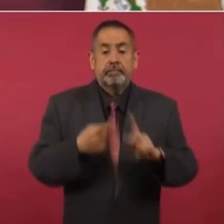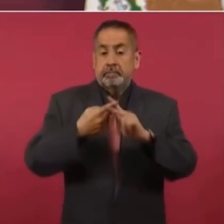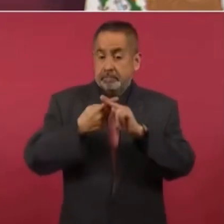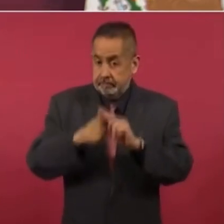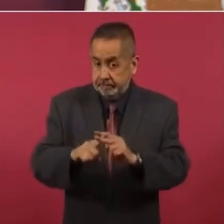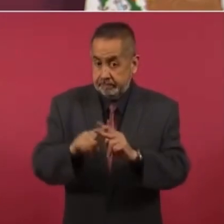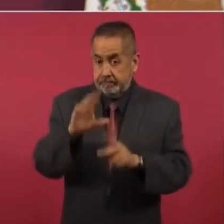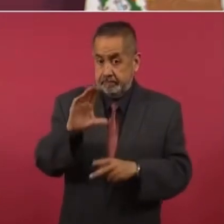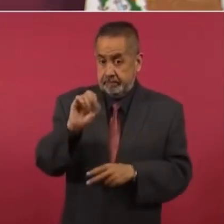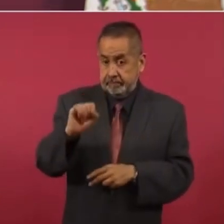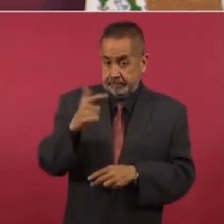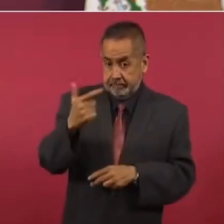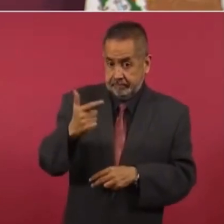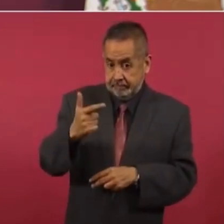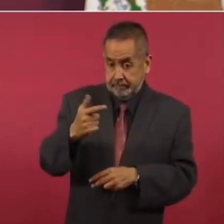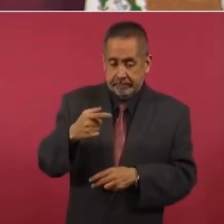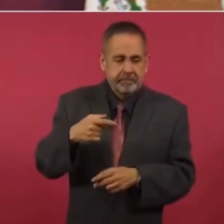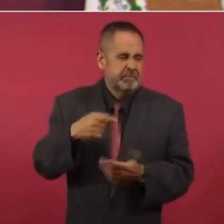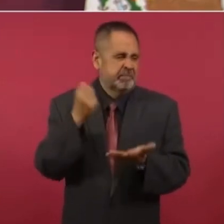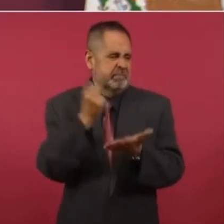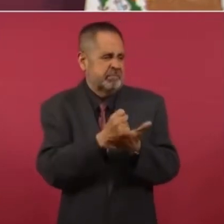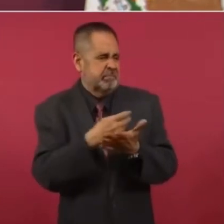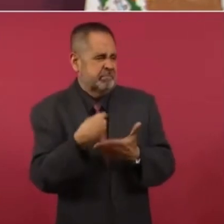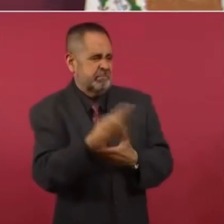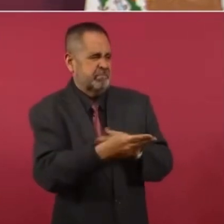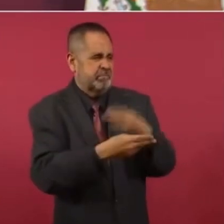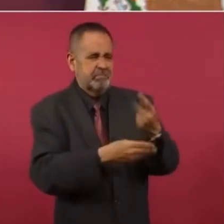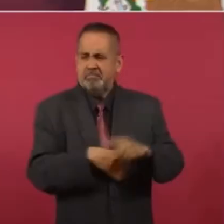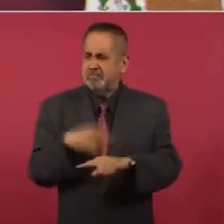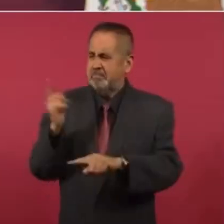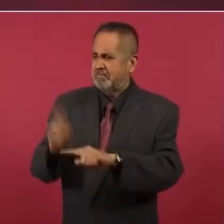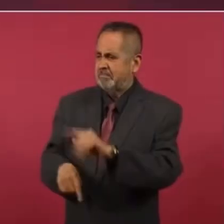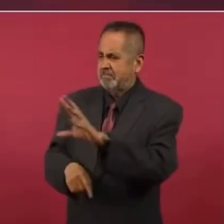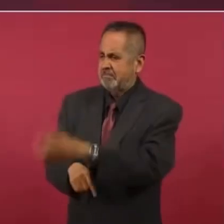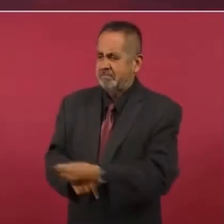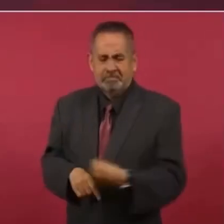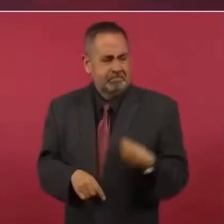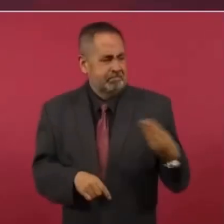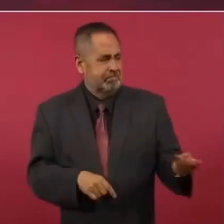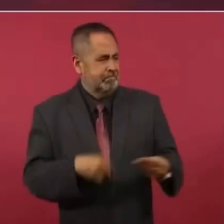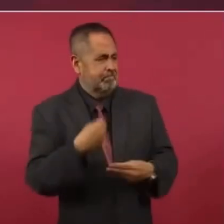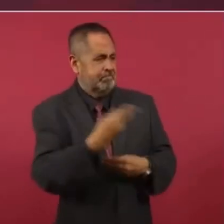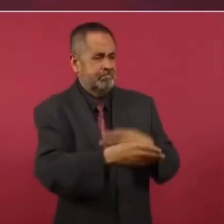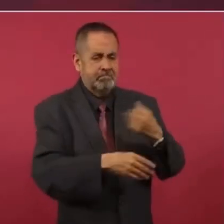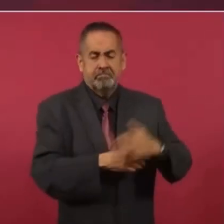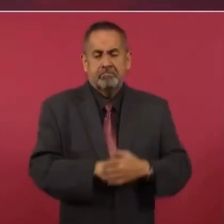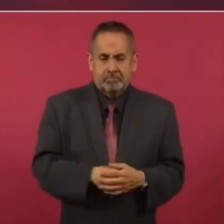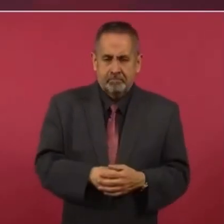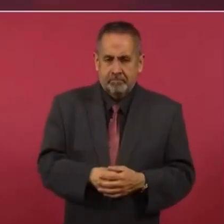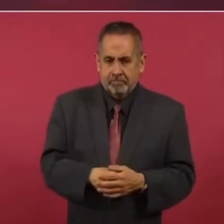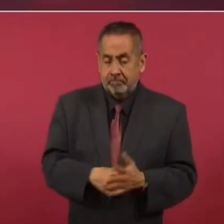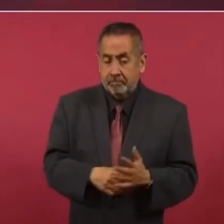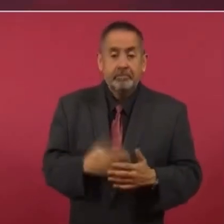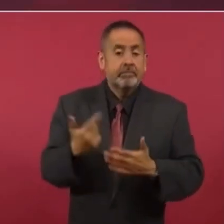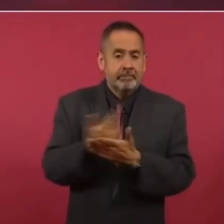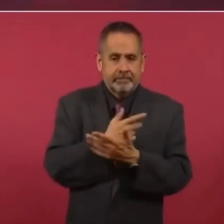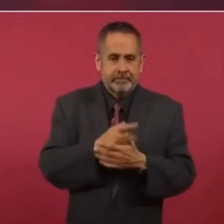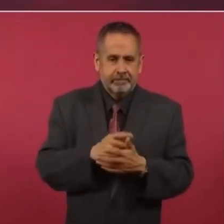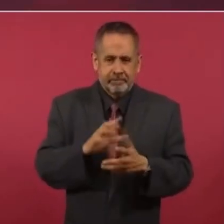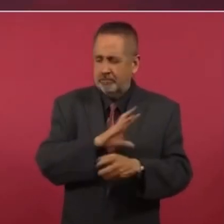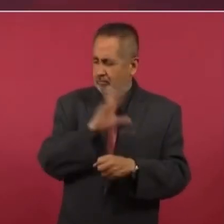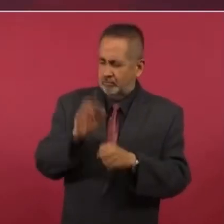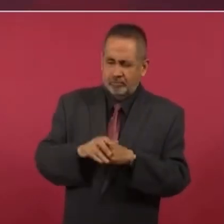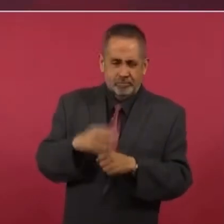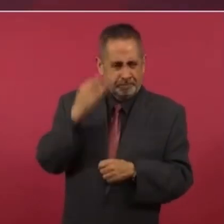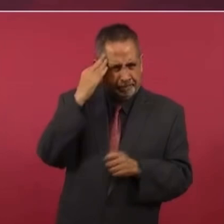a entregar los bienes a sus allegados, todo lo que